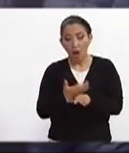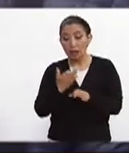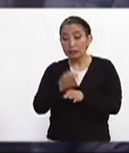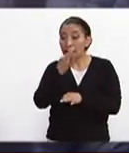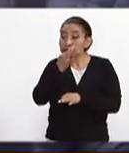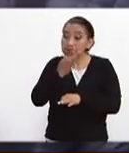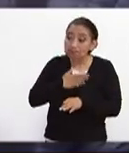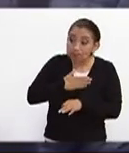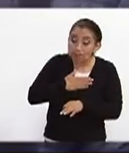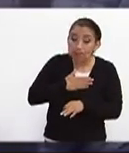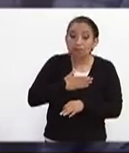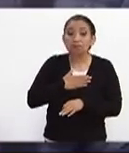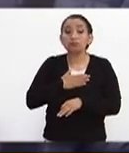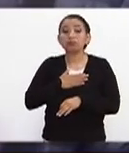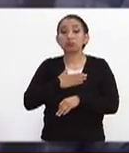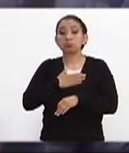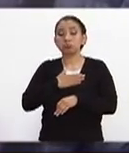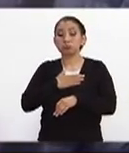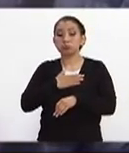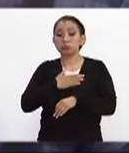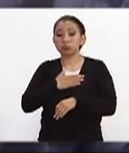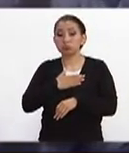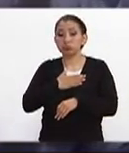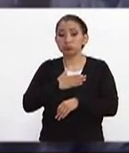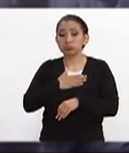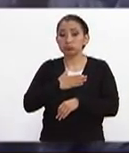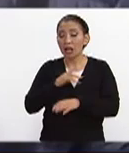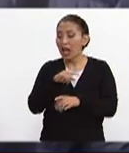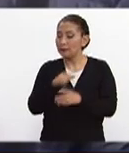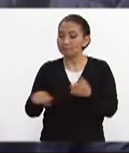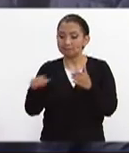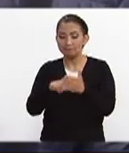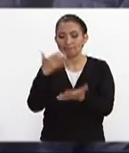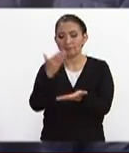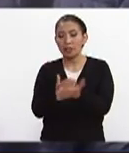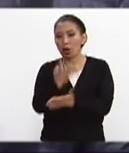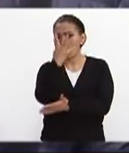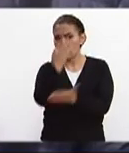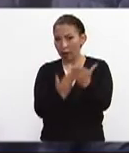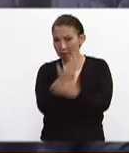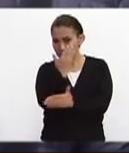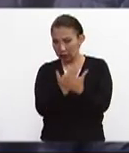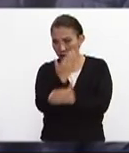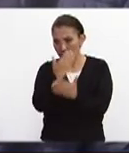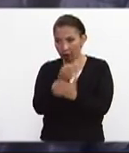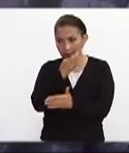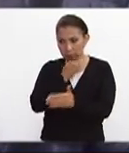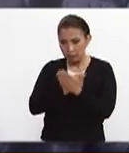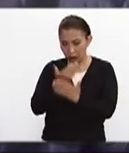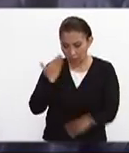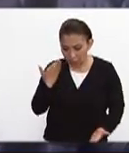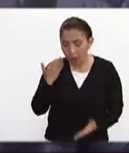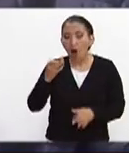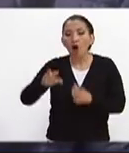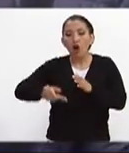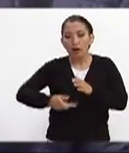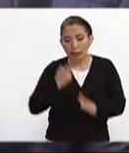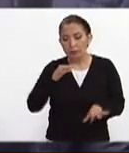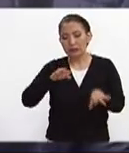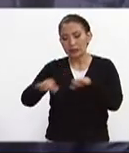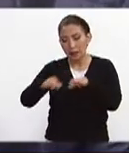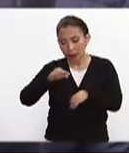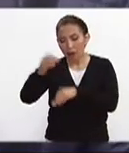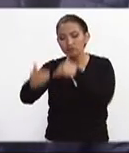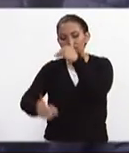dicen que se suspendieron las labores a las cuatro de la mañana como nos fuimos informados se están reanudando ya